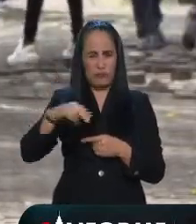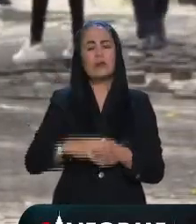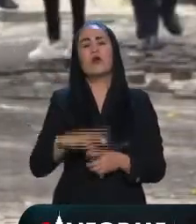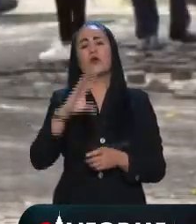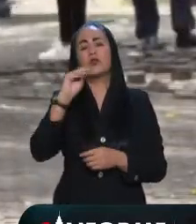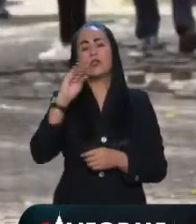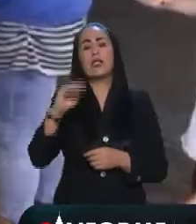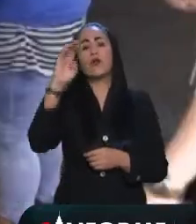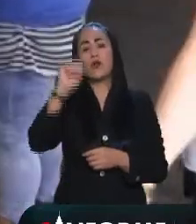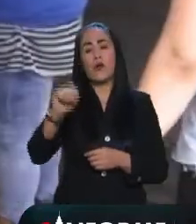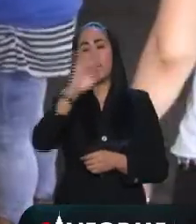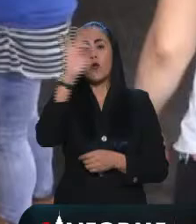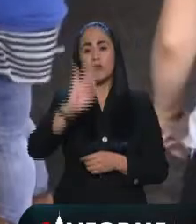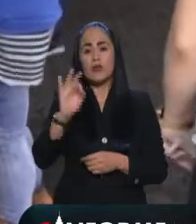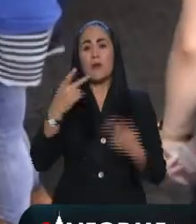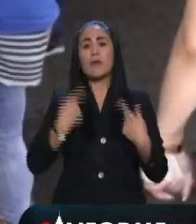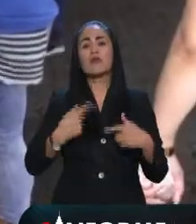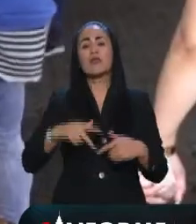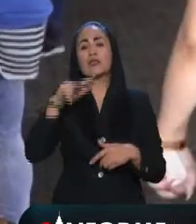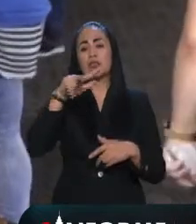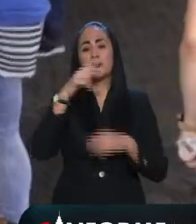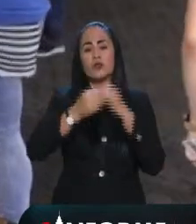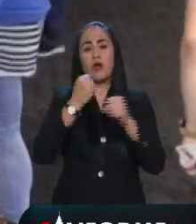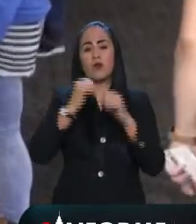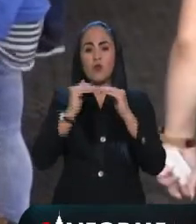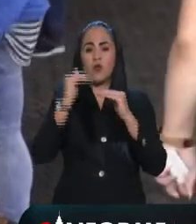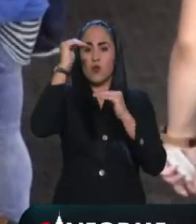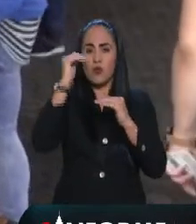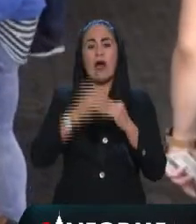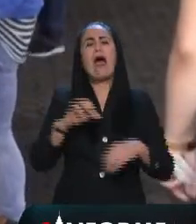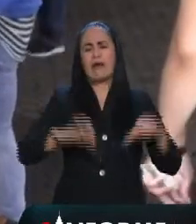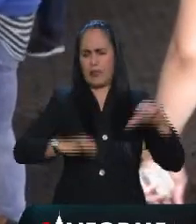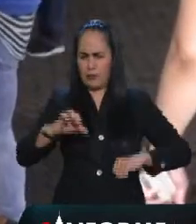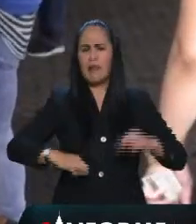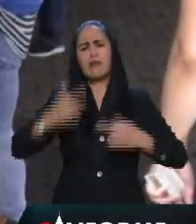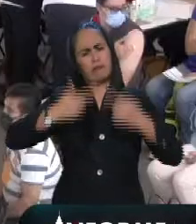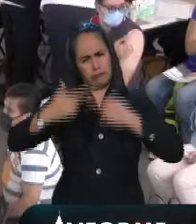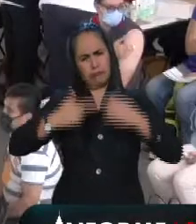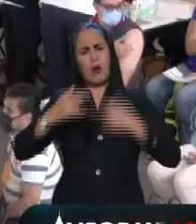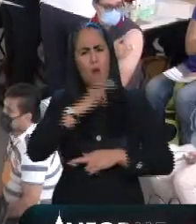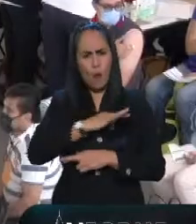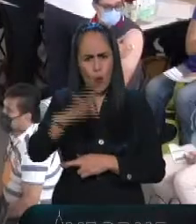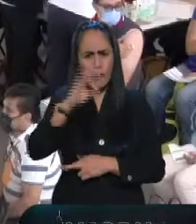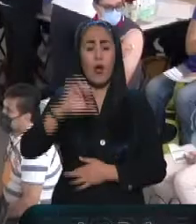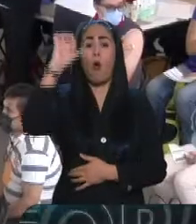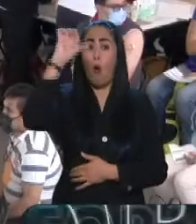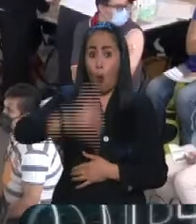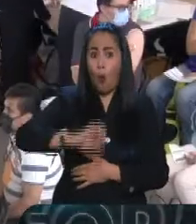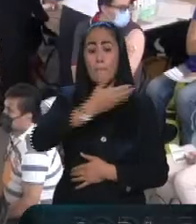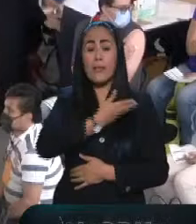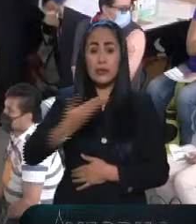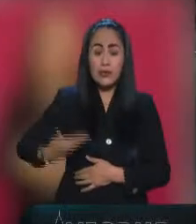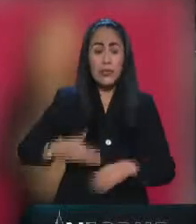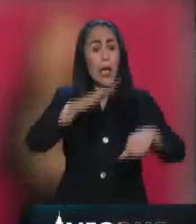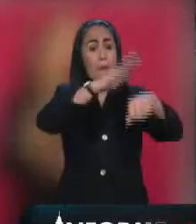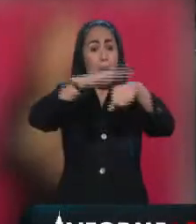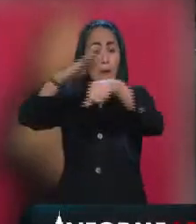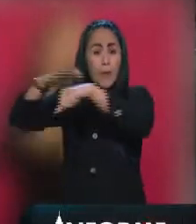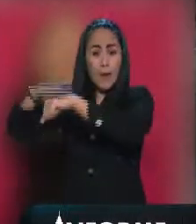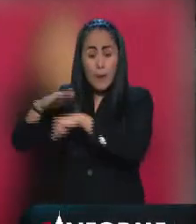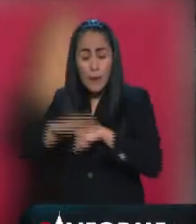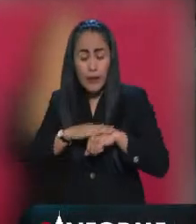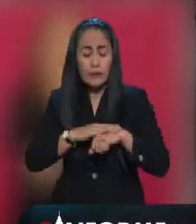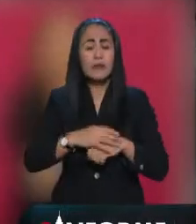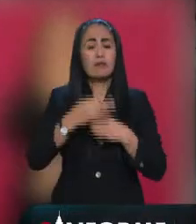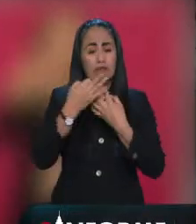de 18 años, alcance que permite reanudar actividades. El presidente a propósito hoy hizo un llamado importante. El informe